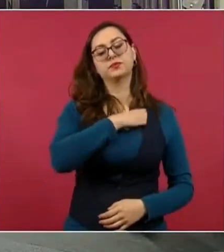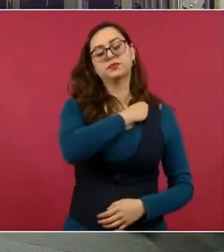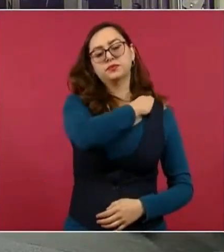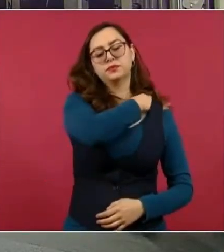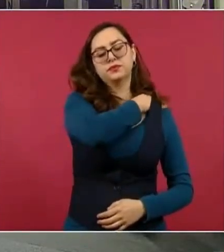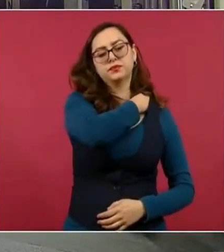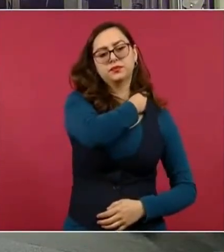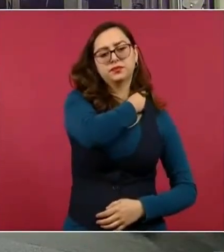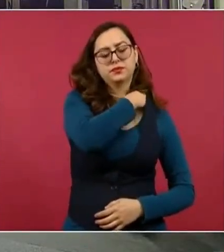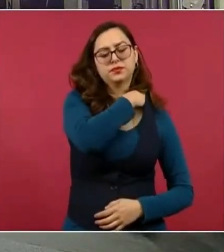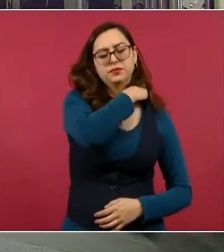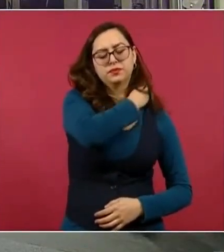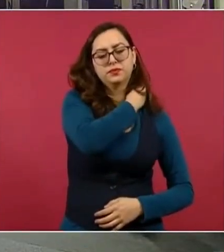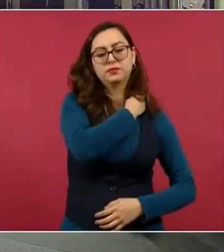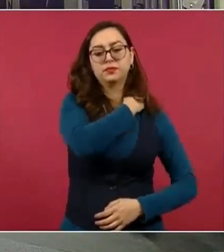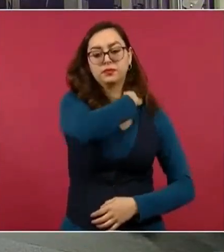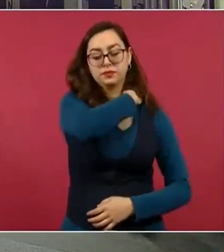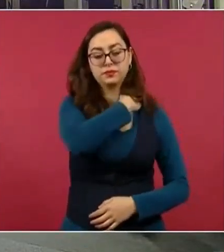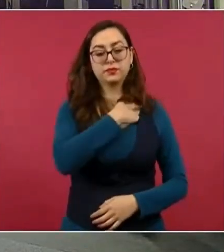no olvidar y para...